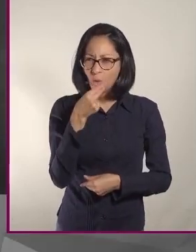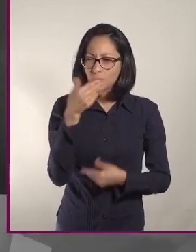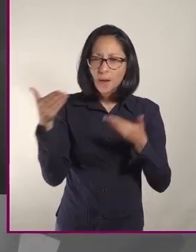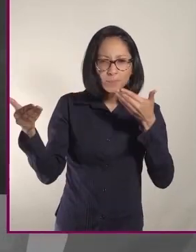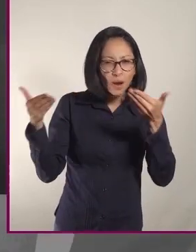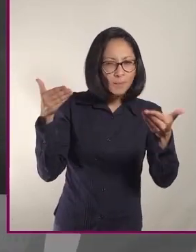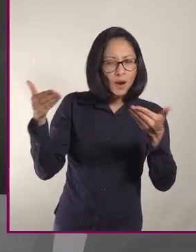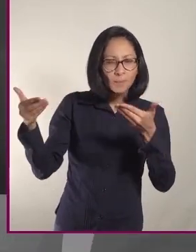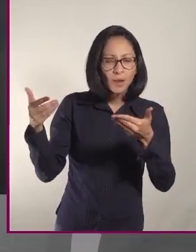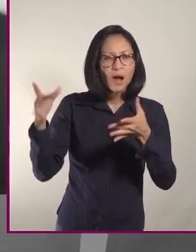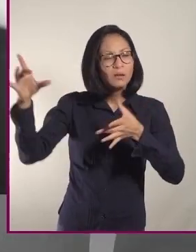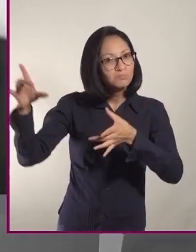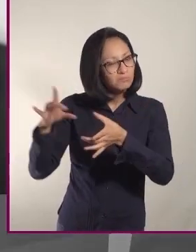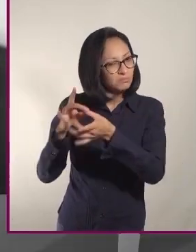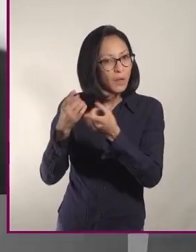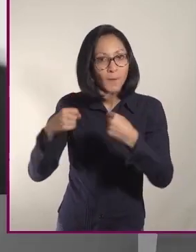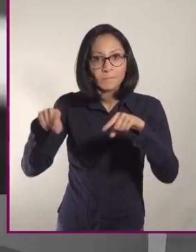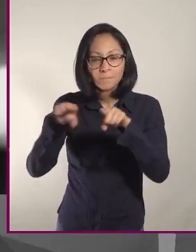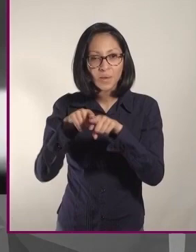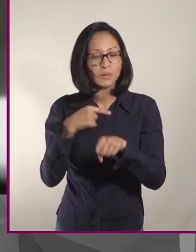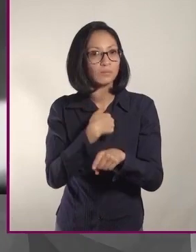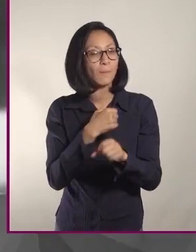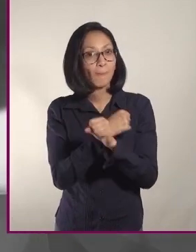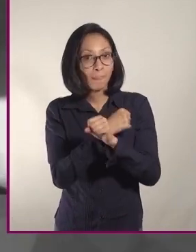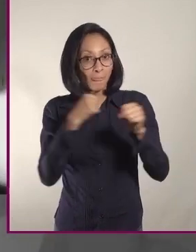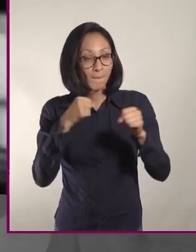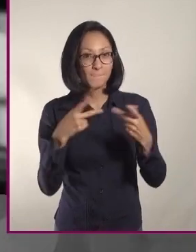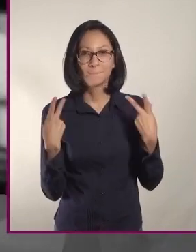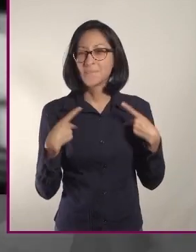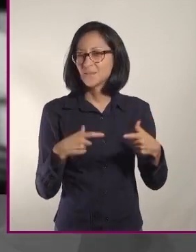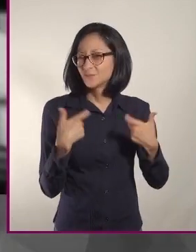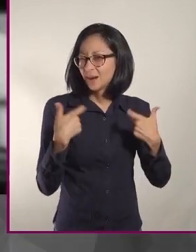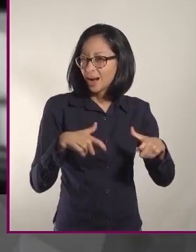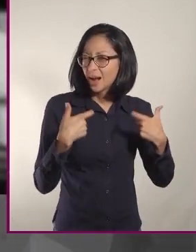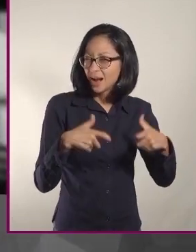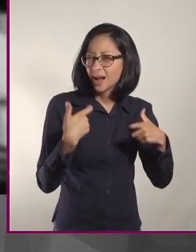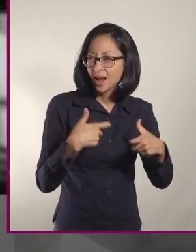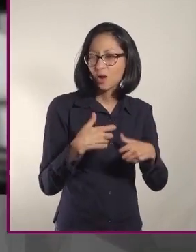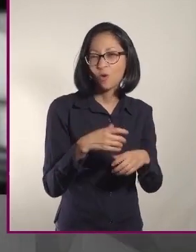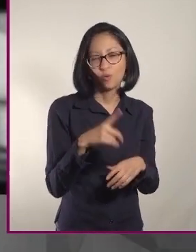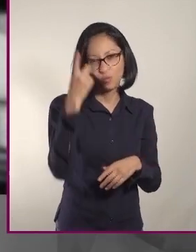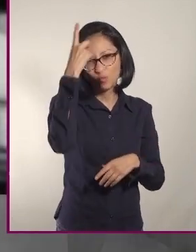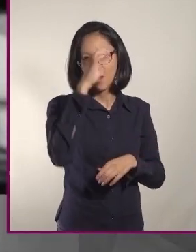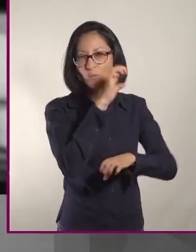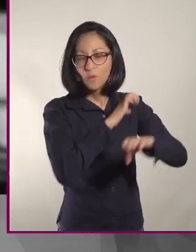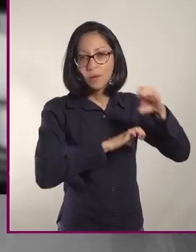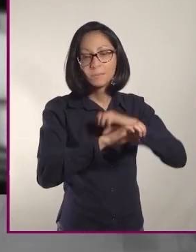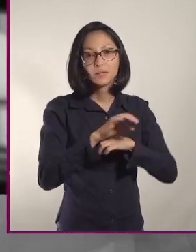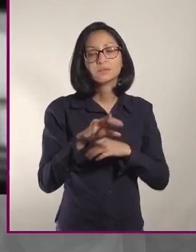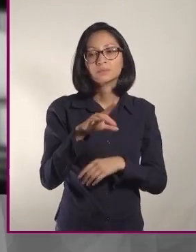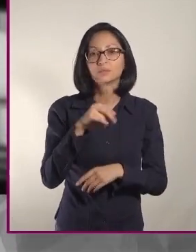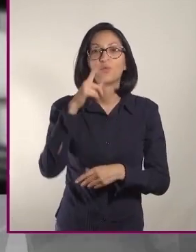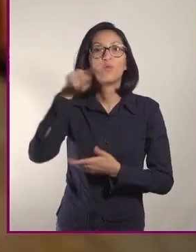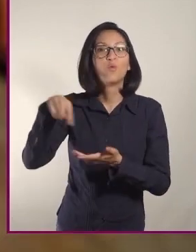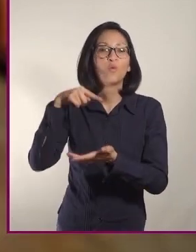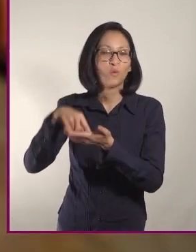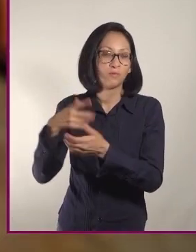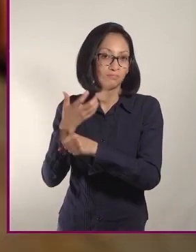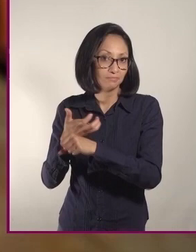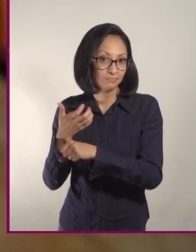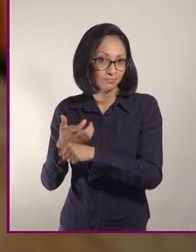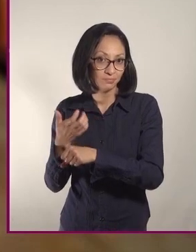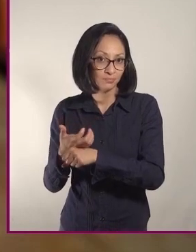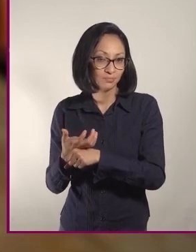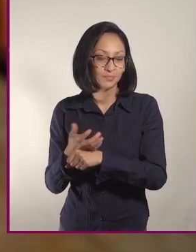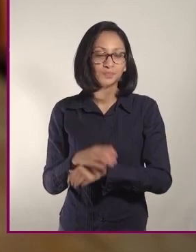incidencia de ataques cardíacos entre los ricos empresarios de mediana edad en los Estados Unidos. Así,